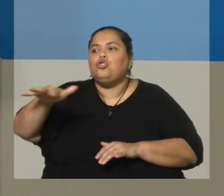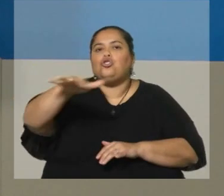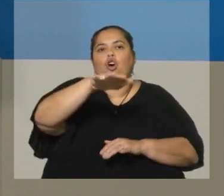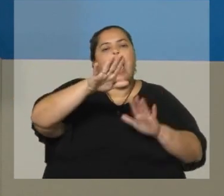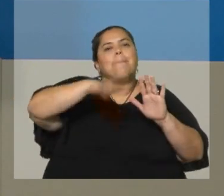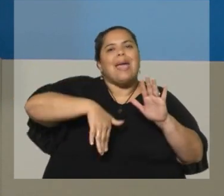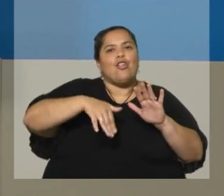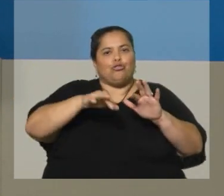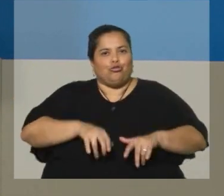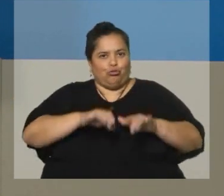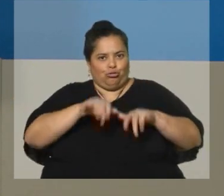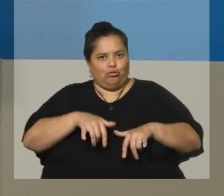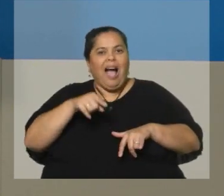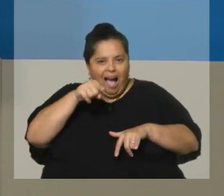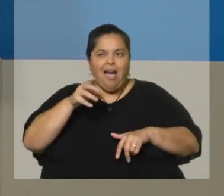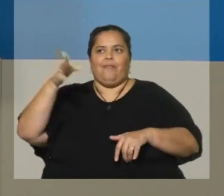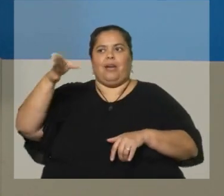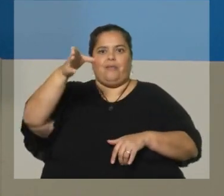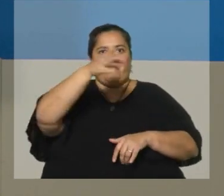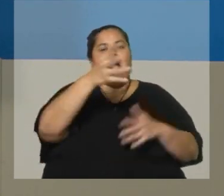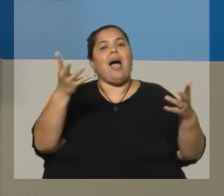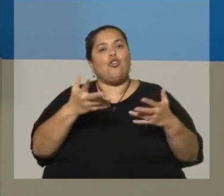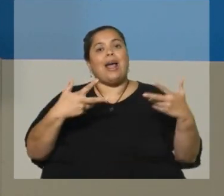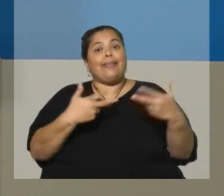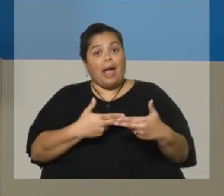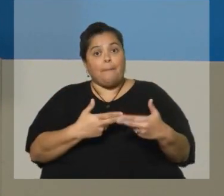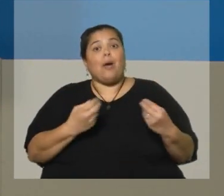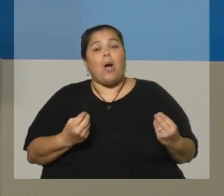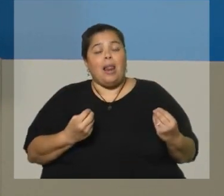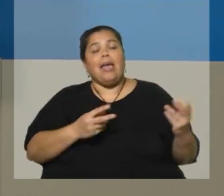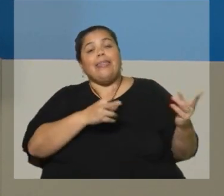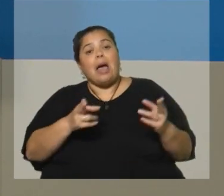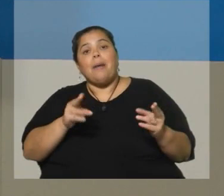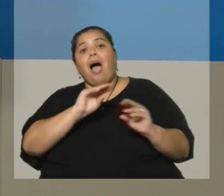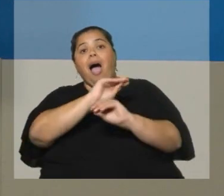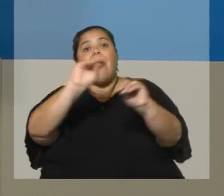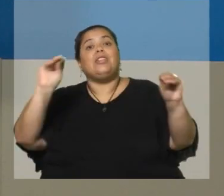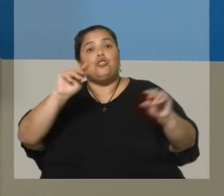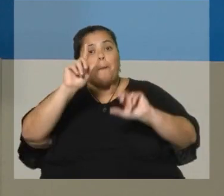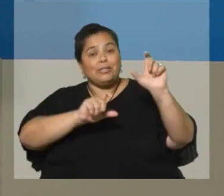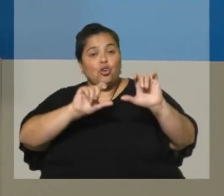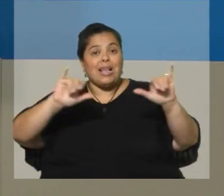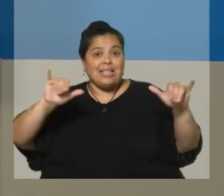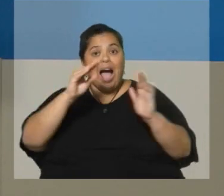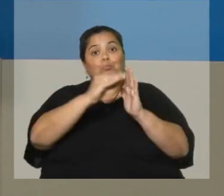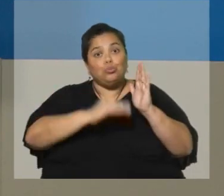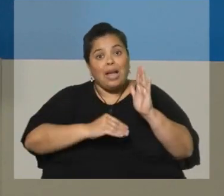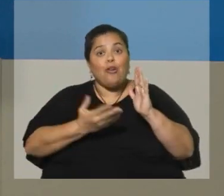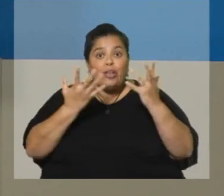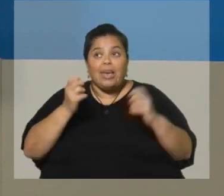la etapa en que estamos en este momento es de, digamos, de aviso a los candidatos a censistas que se anotaron